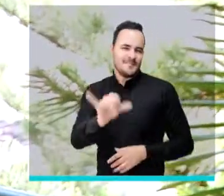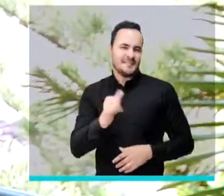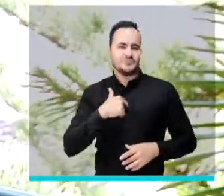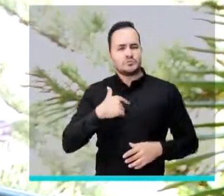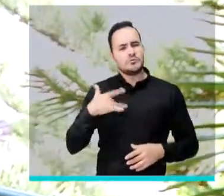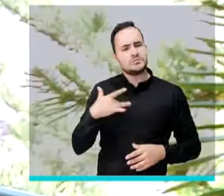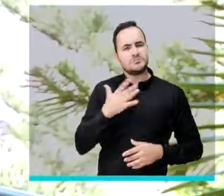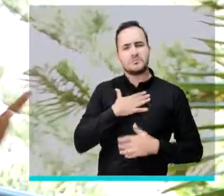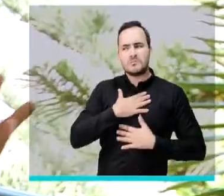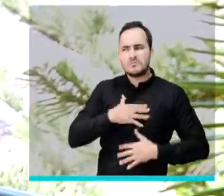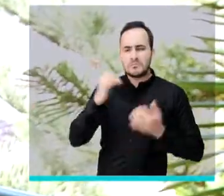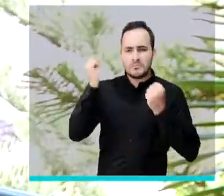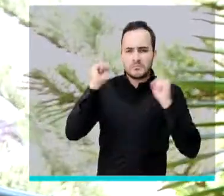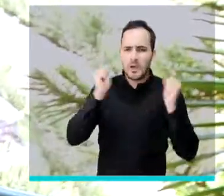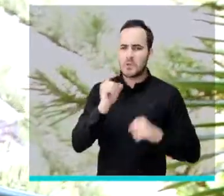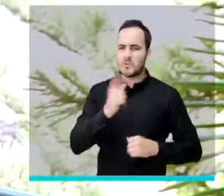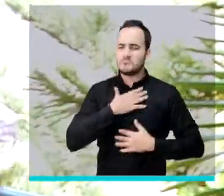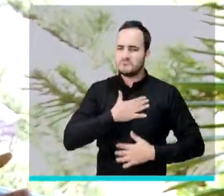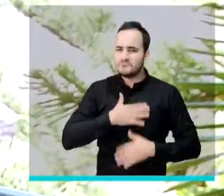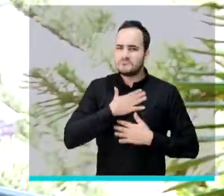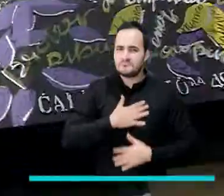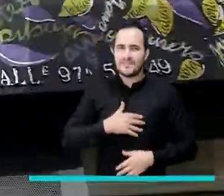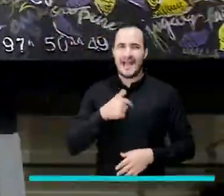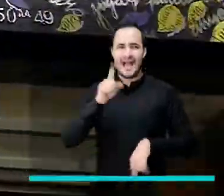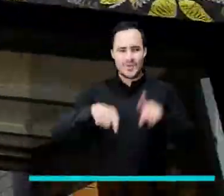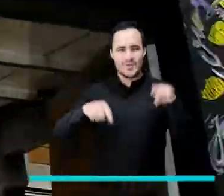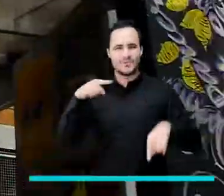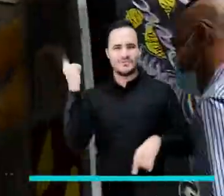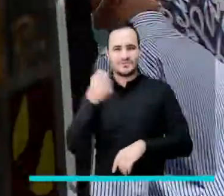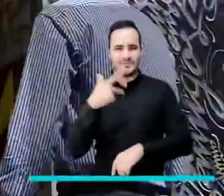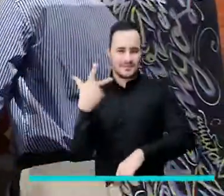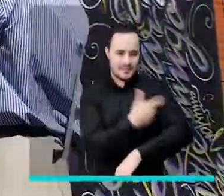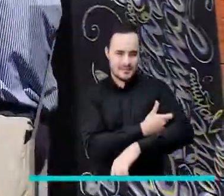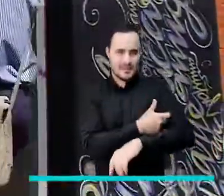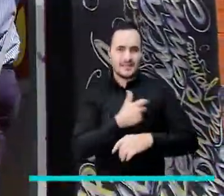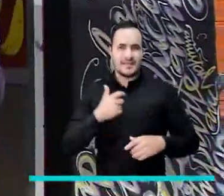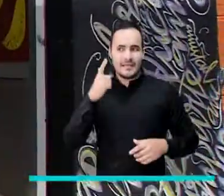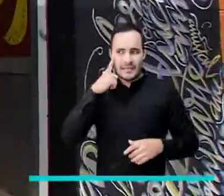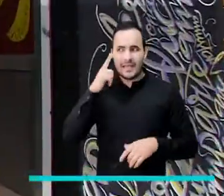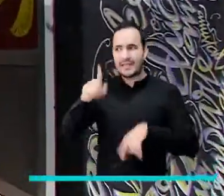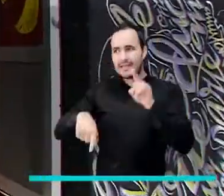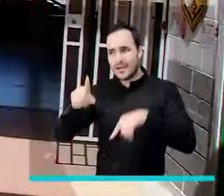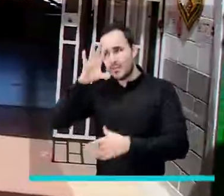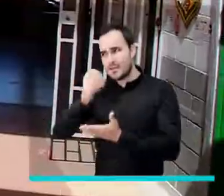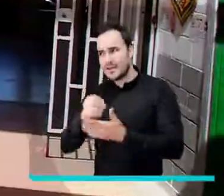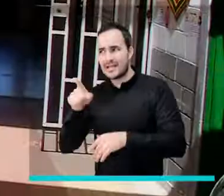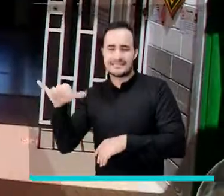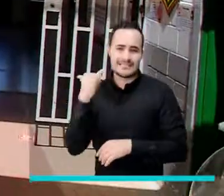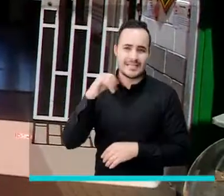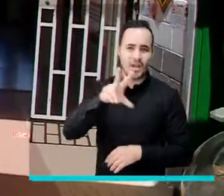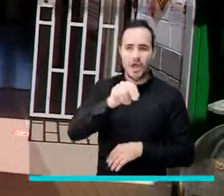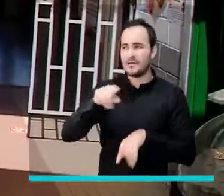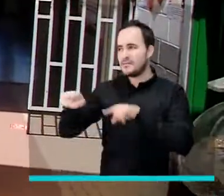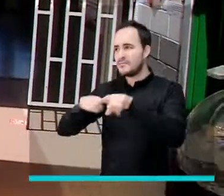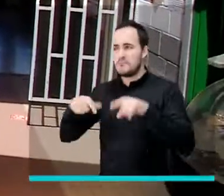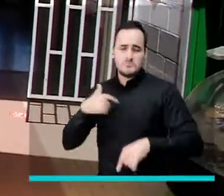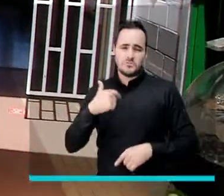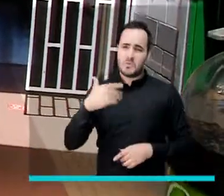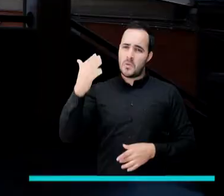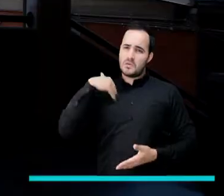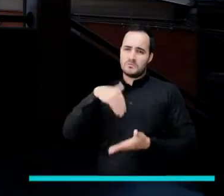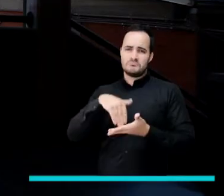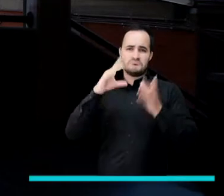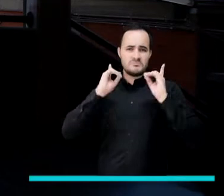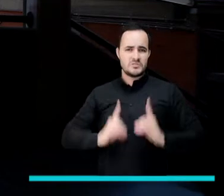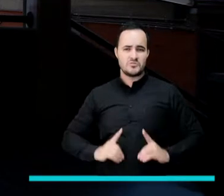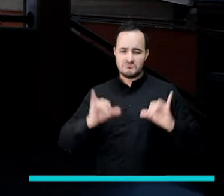hecho, en las apuestas de la inseguridad de que si se las pone uno, los mensajes de la familia, que no nos las ponemos, que si no las ponemos, yo estaba bien